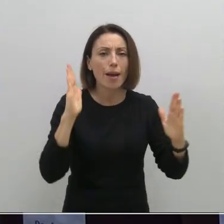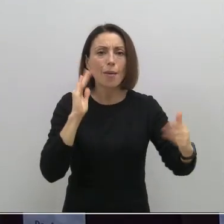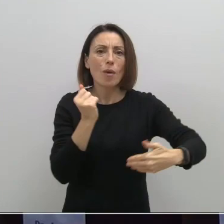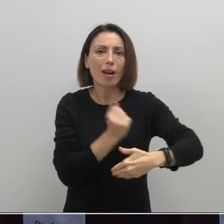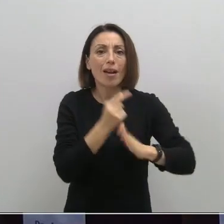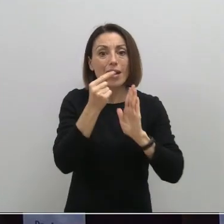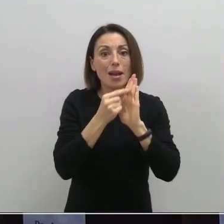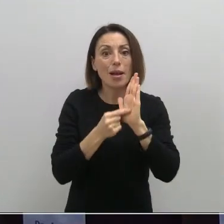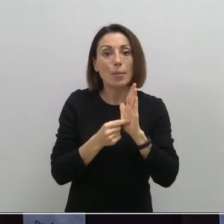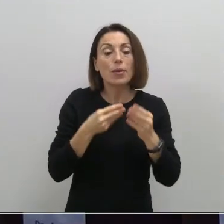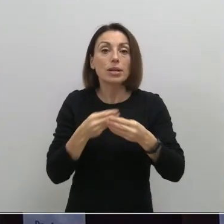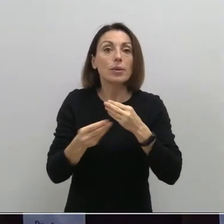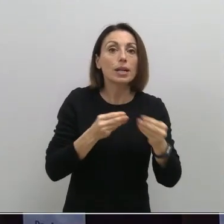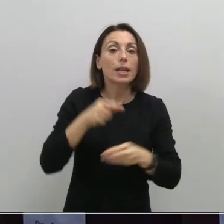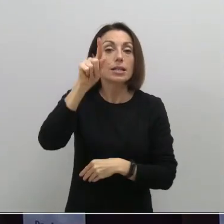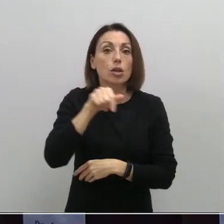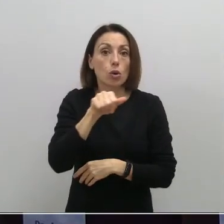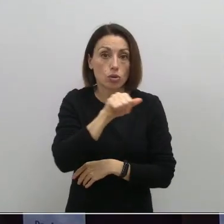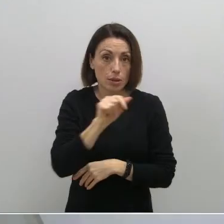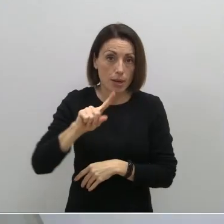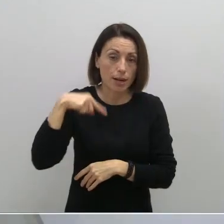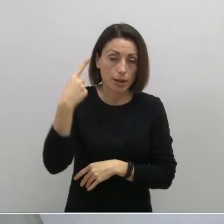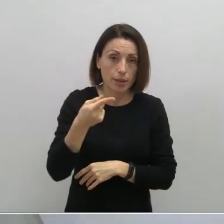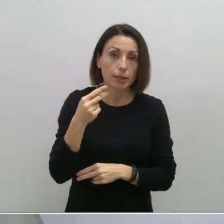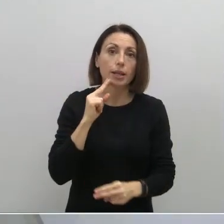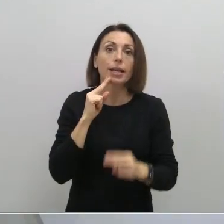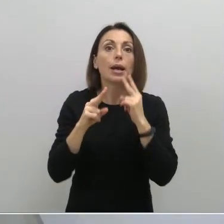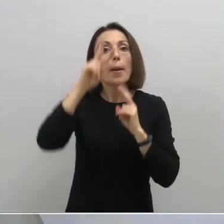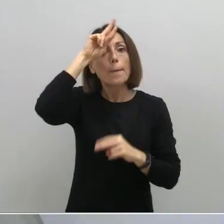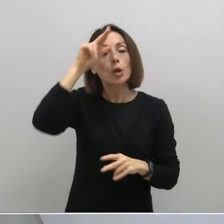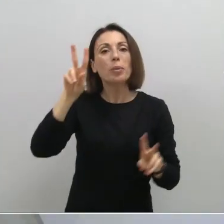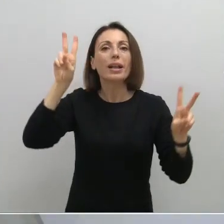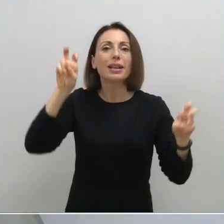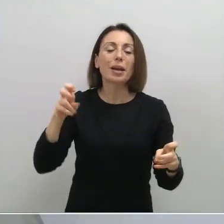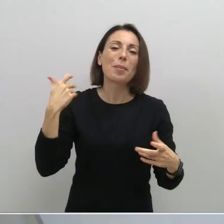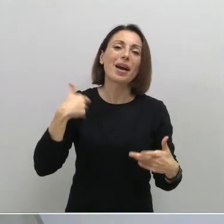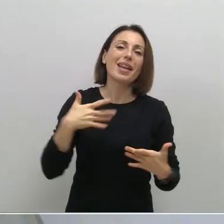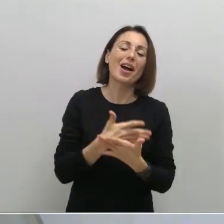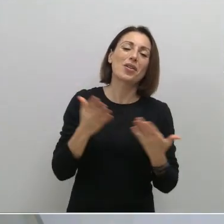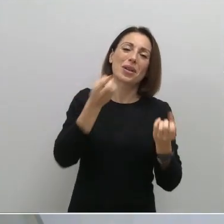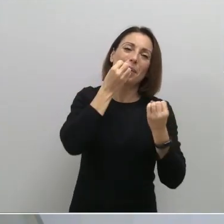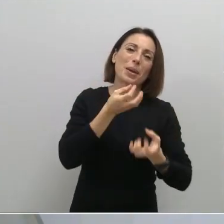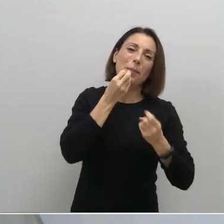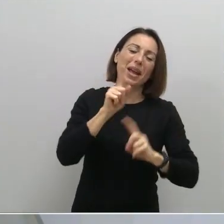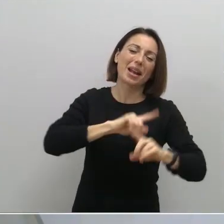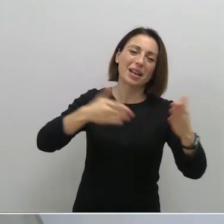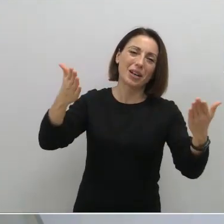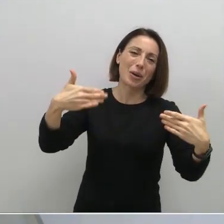y en las medidas que se pueden flexibilizar la próxima semana. Nos preocupa la relajación. Nos preocupa